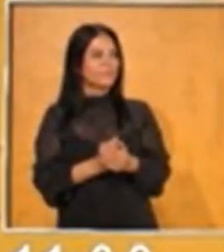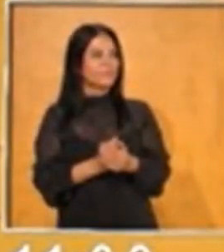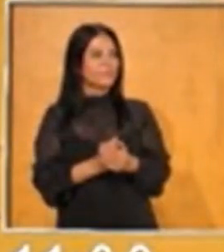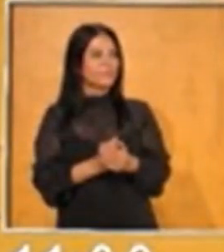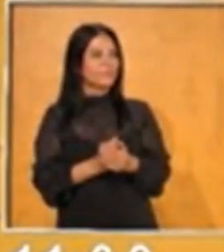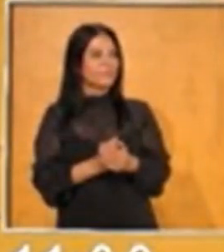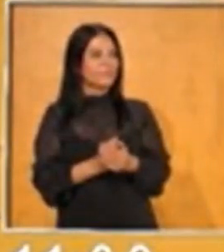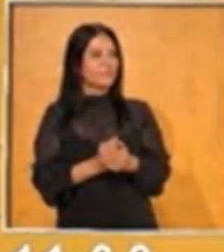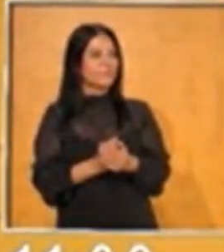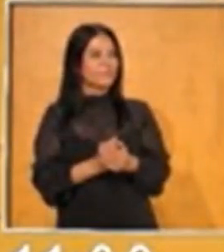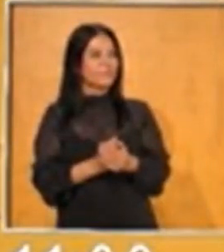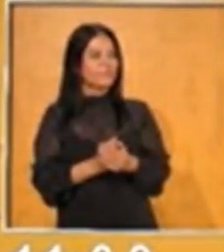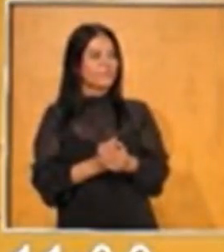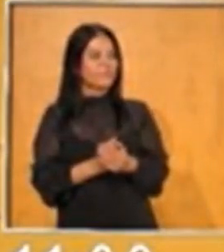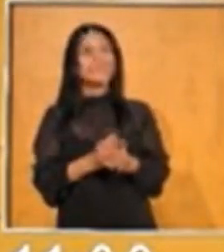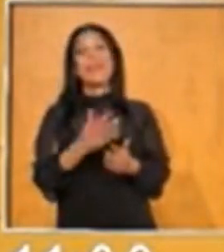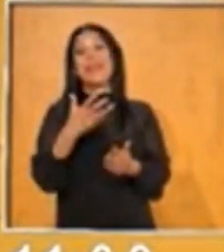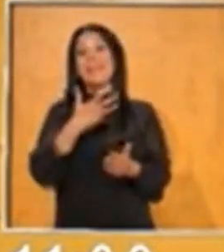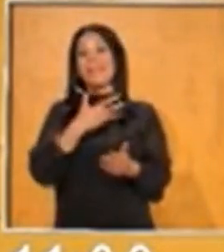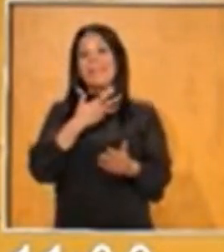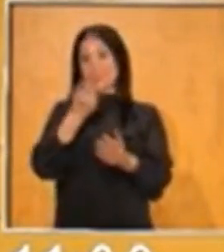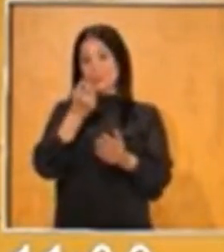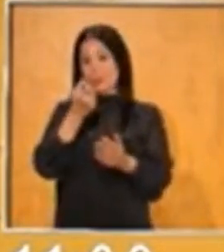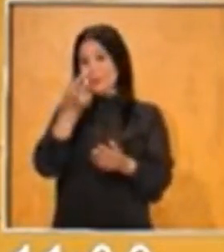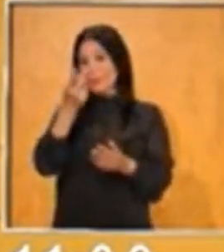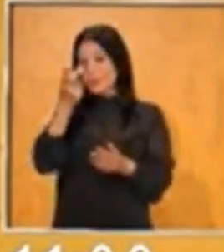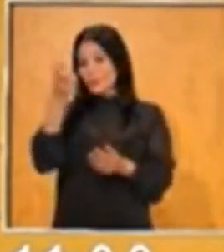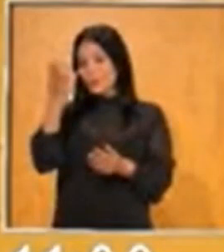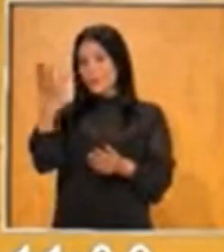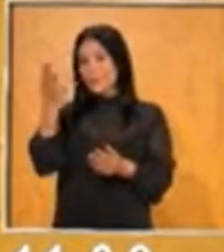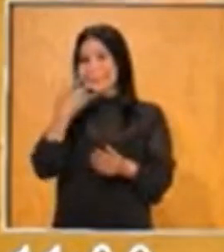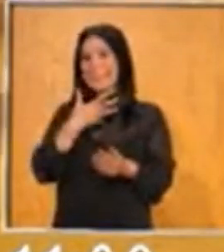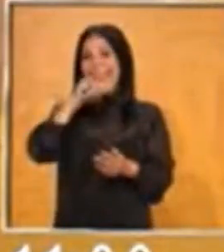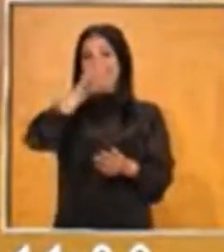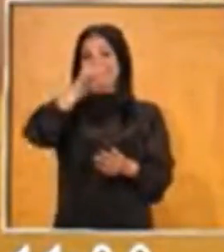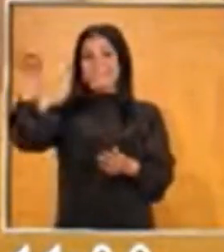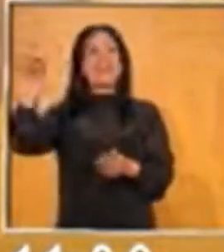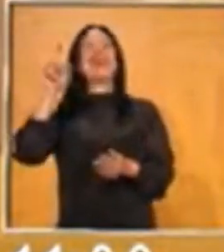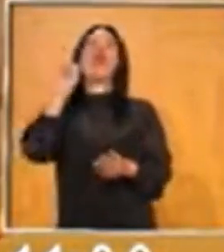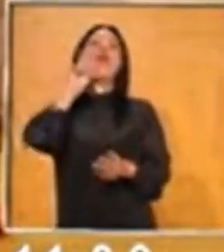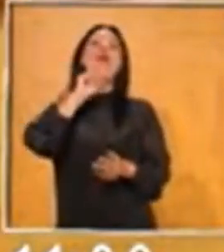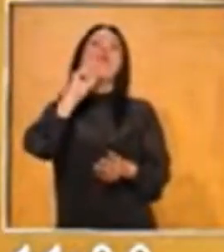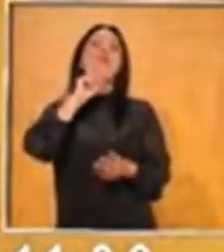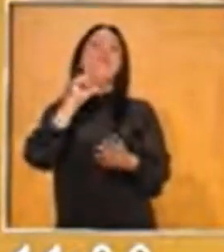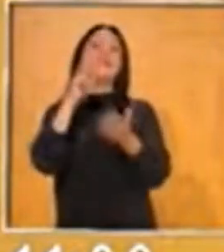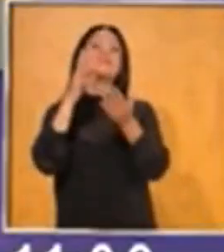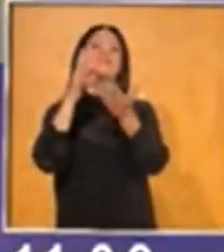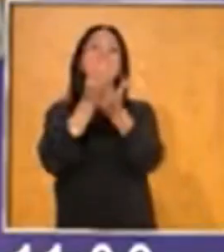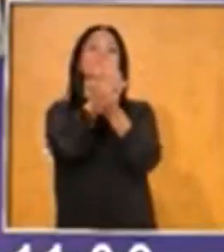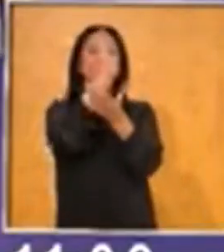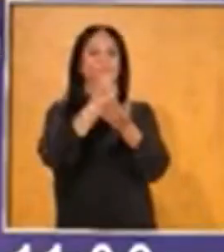Cincuenta. Sesenta. Setenta. Ochenta. Noventa. ¡Cien! ¡Cien! ¡Cien! ¡Cien! ¡Cien!